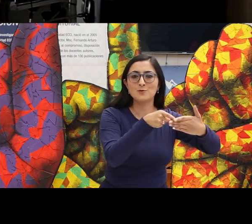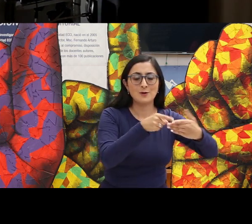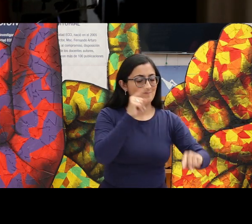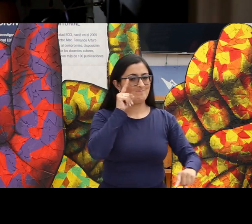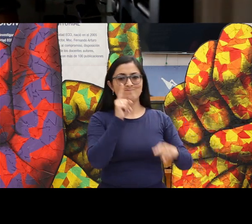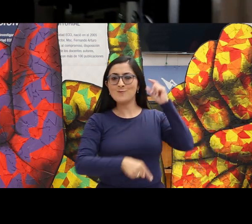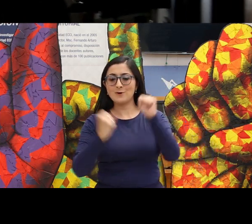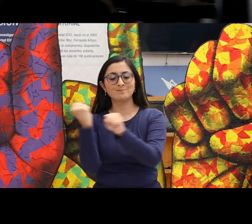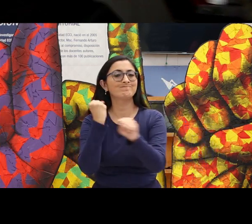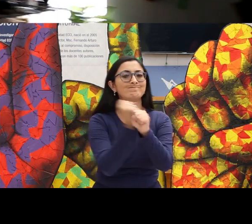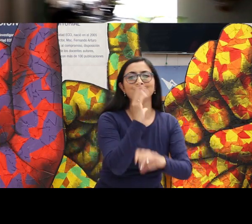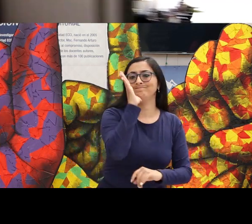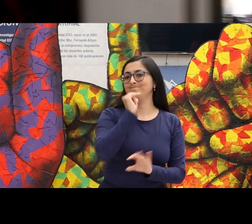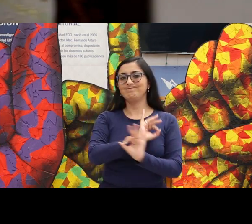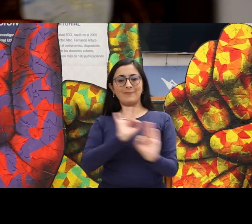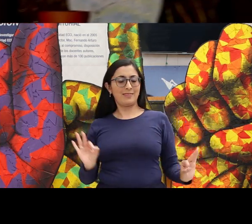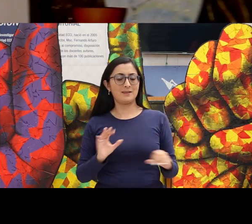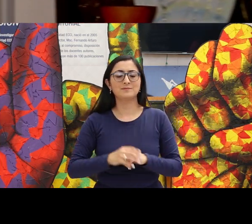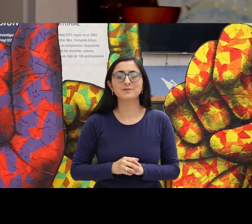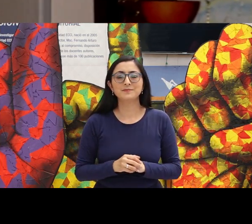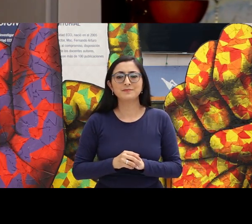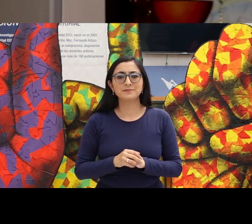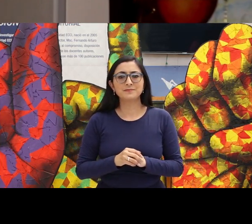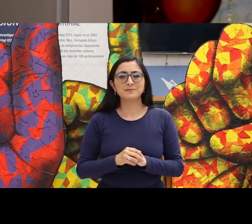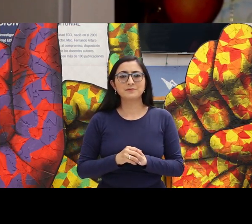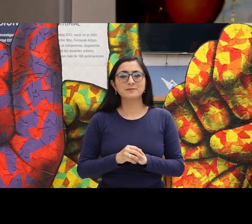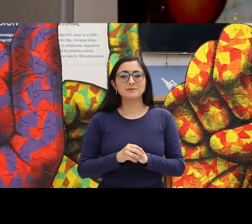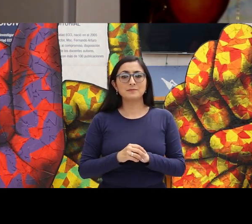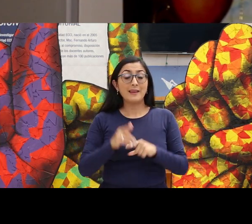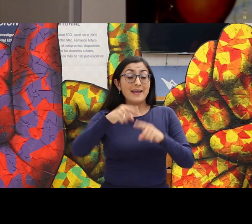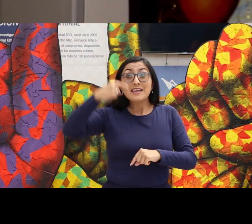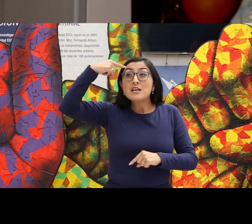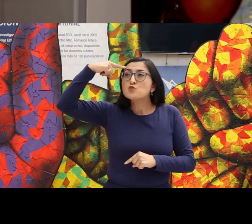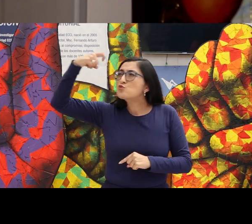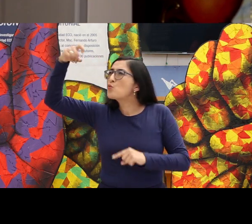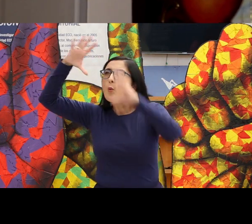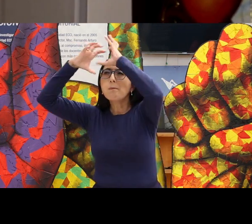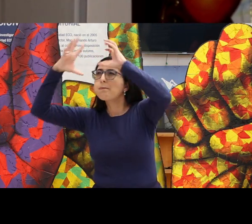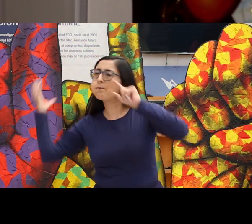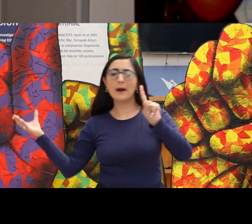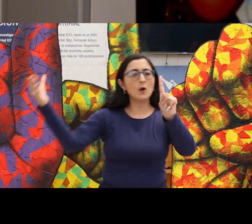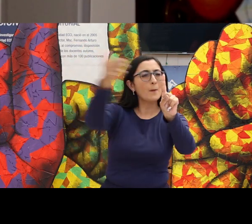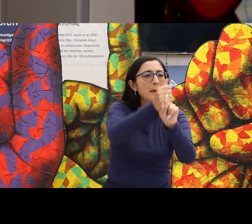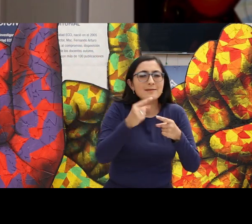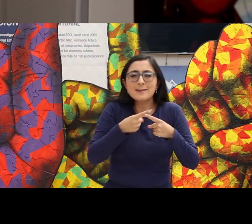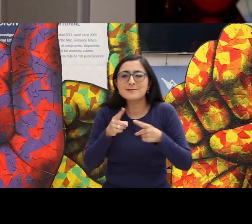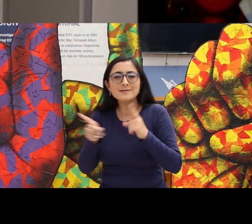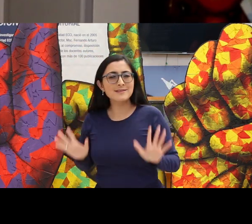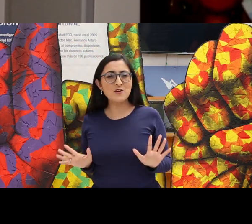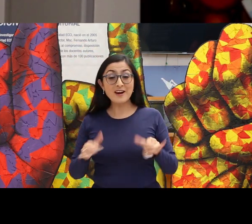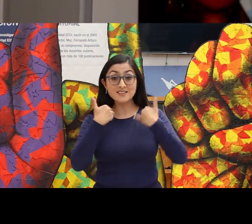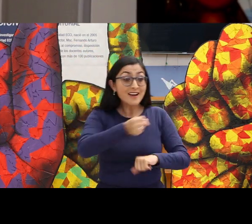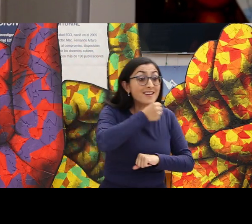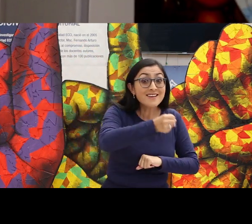limita para conseguir un buen trabajo. Él tiene muchas ilusiones, muchas metas y ha ido